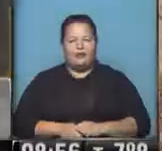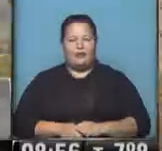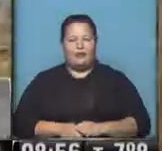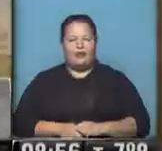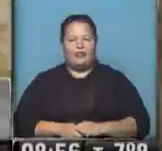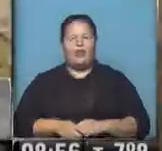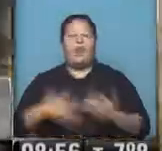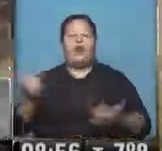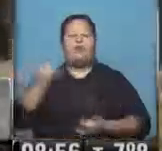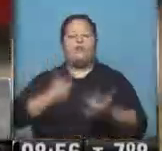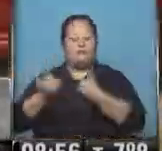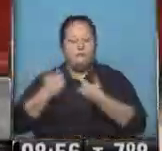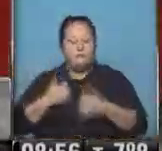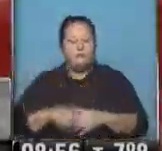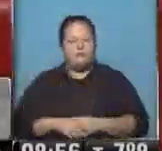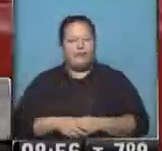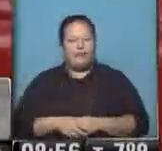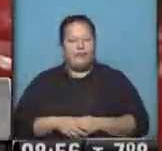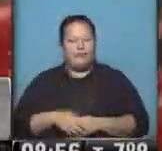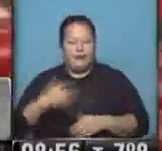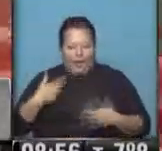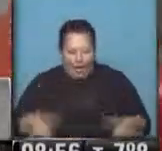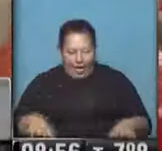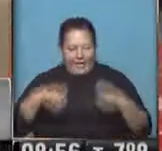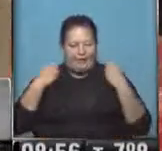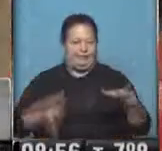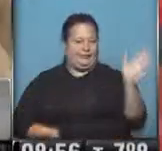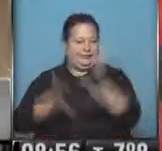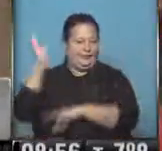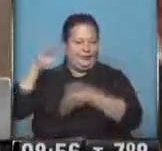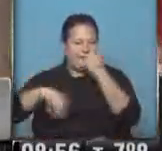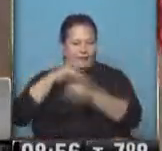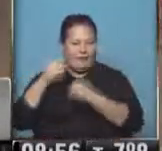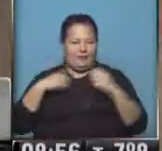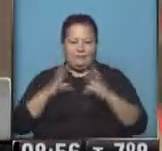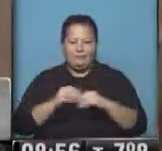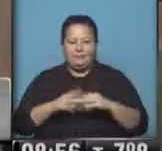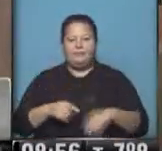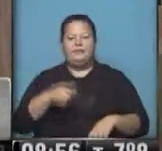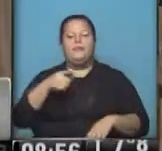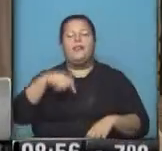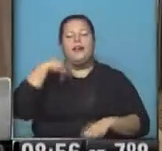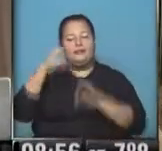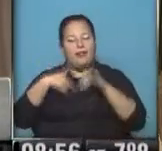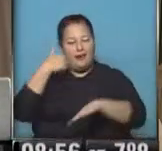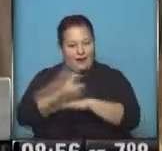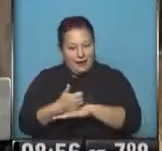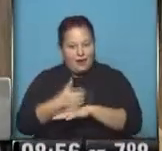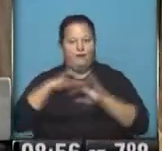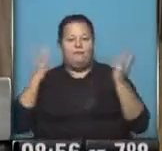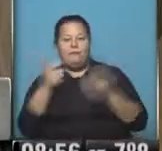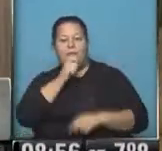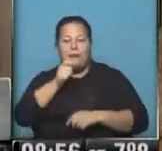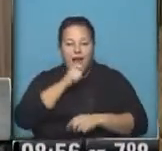Bueno, acá nos informan que ya se retiró la familia. Les explico, nosotros estamos instalados, toda la guardia